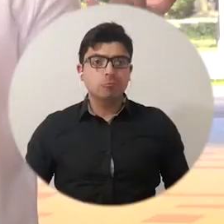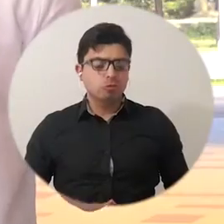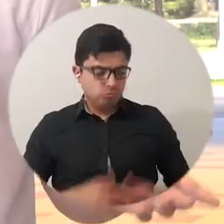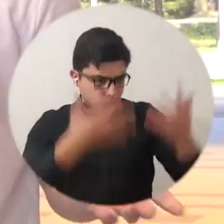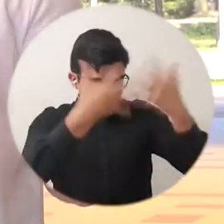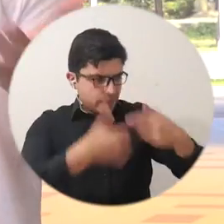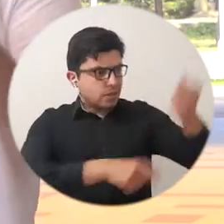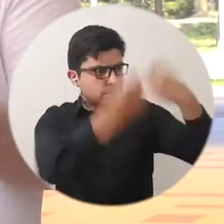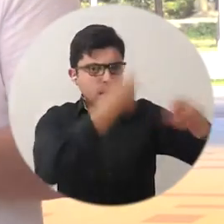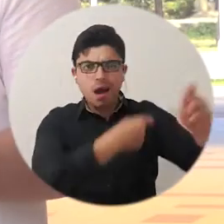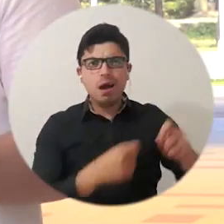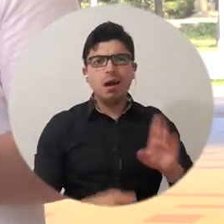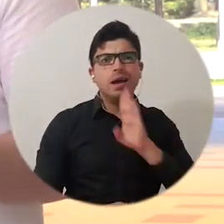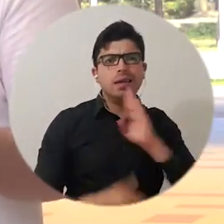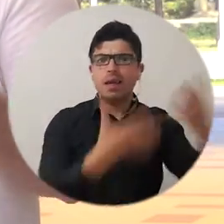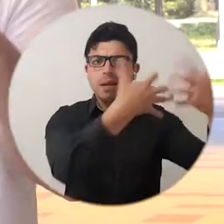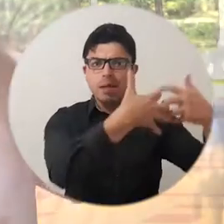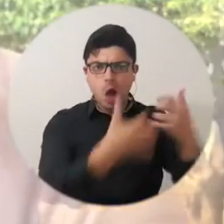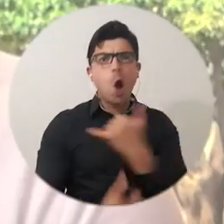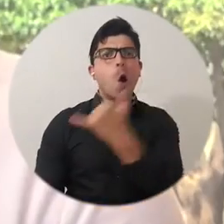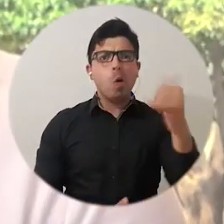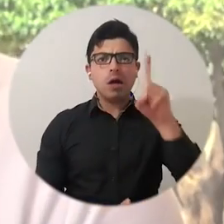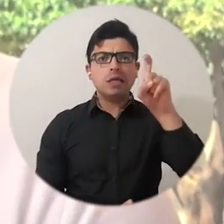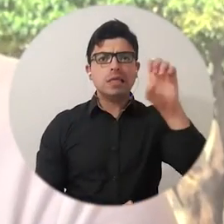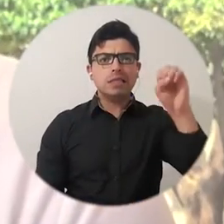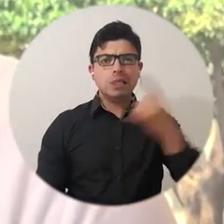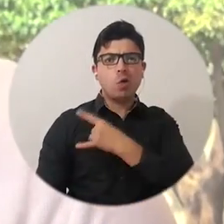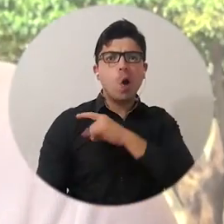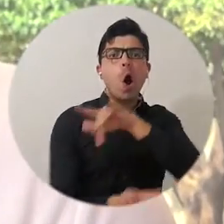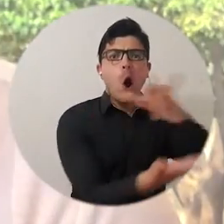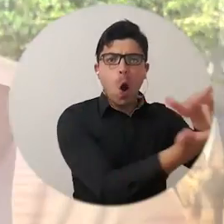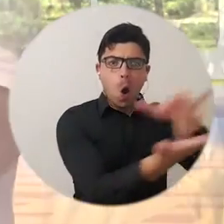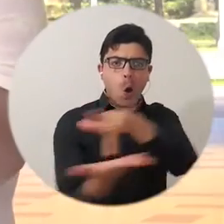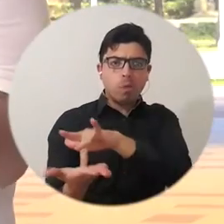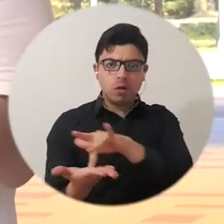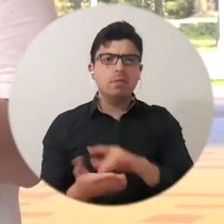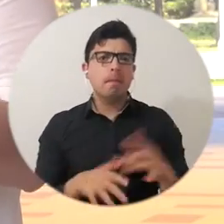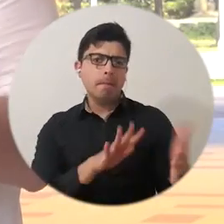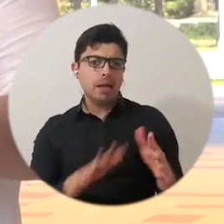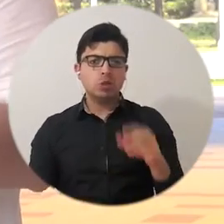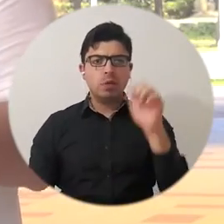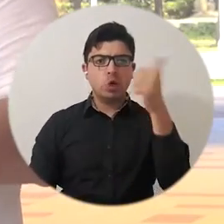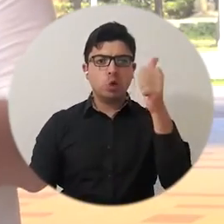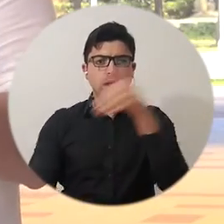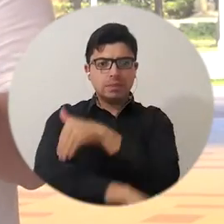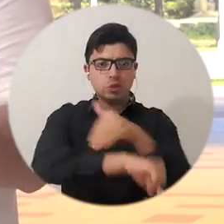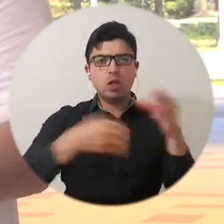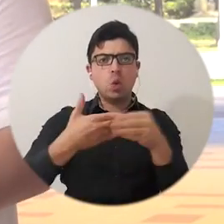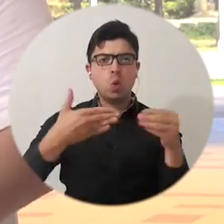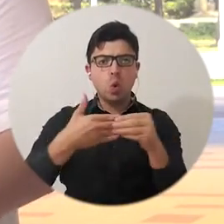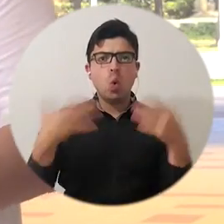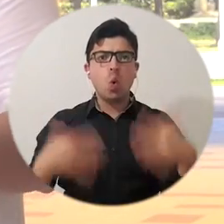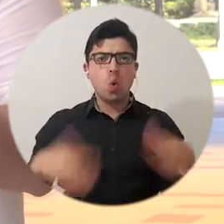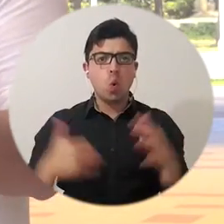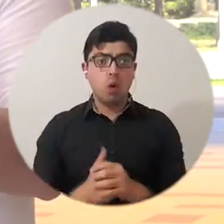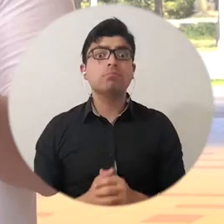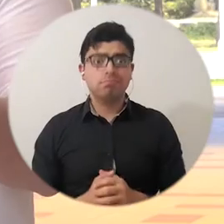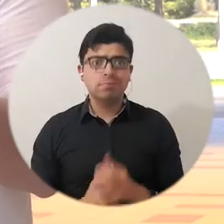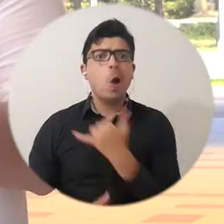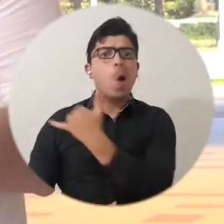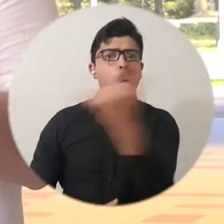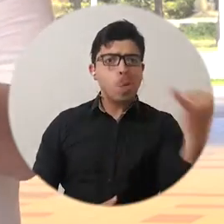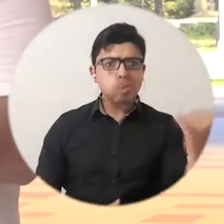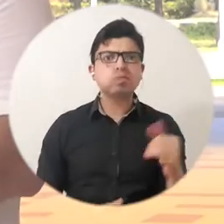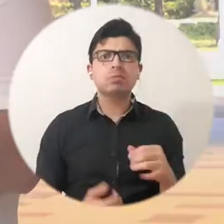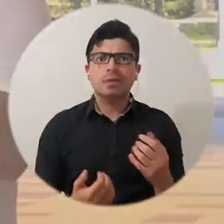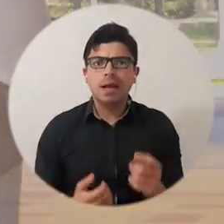Hemos adquirido por una empresa que tiene presencia en más de 60 universidades y va a estar valorada aproximadamente en 10 millones de dólares y va